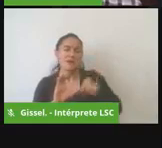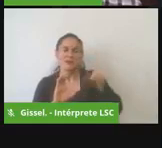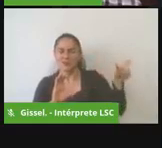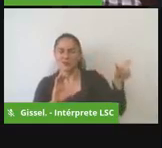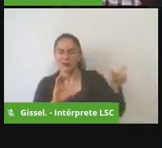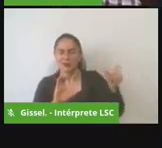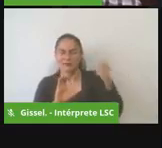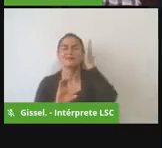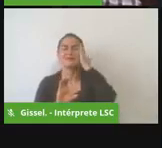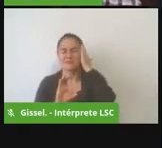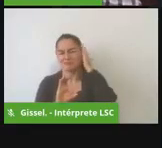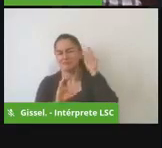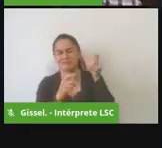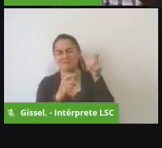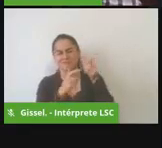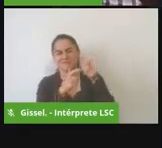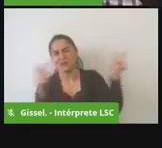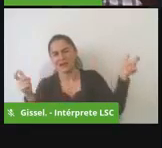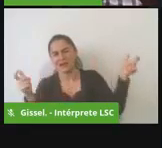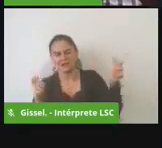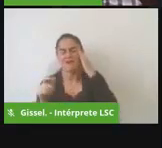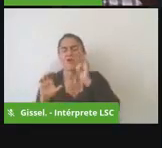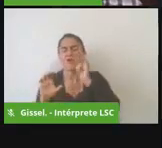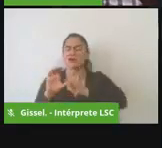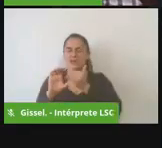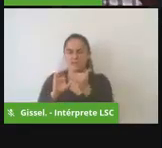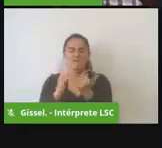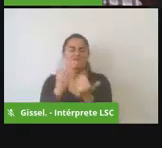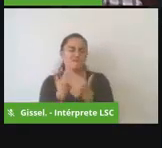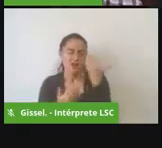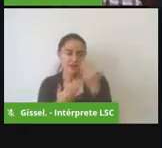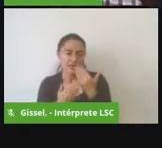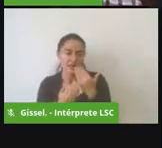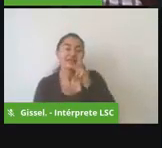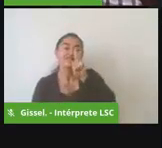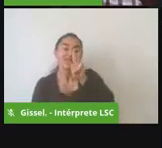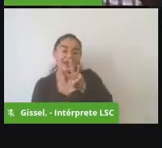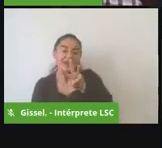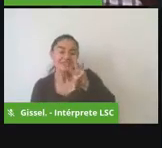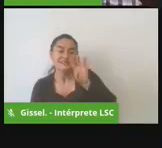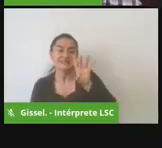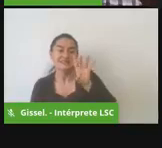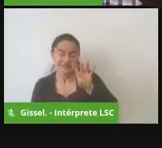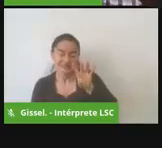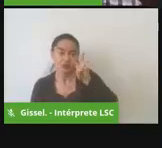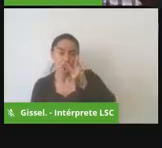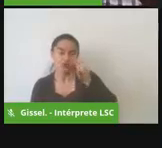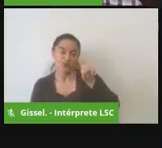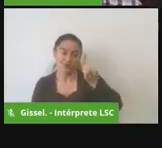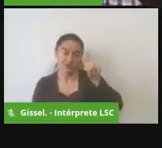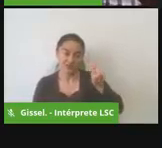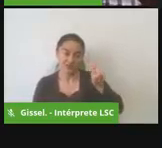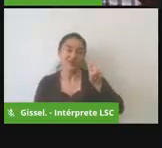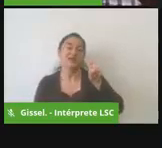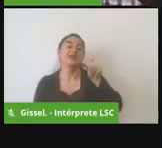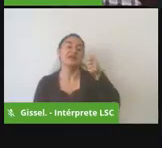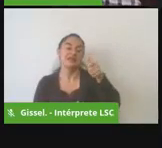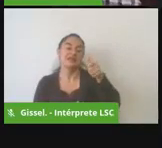para esto hemos dispuesto de la línea 3 15 2 6 6 19 69